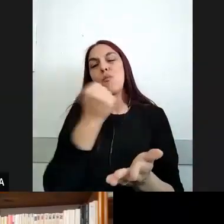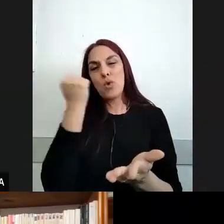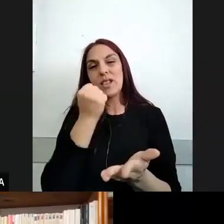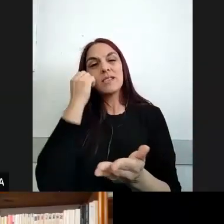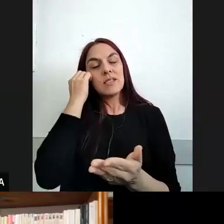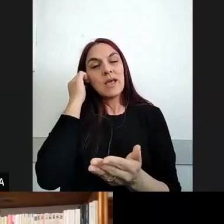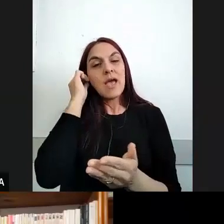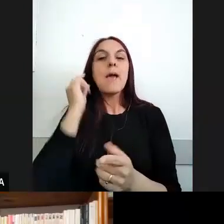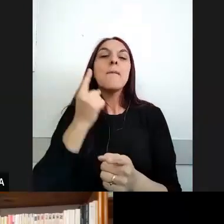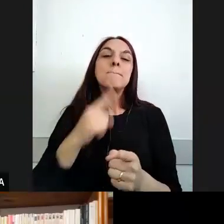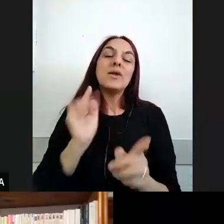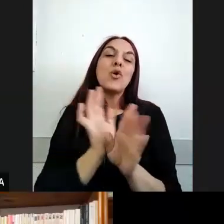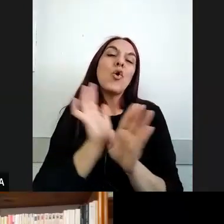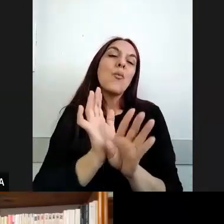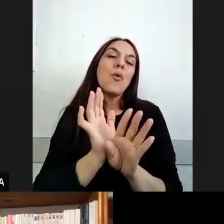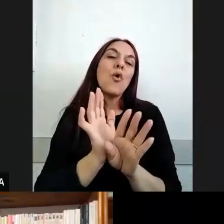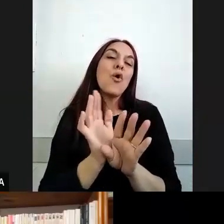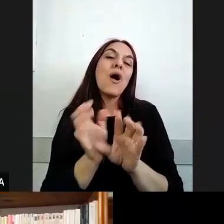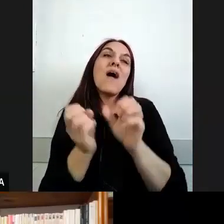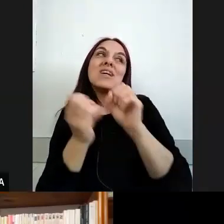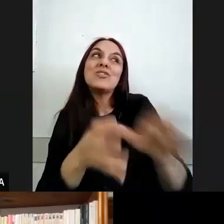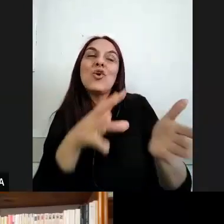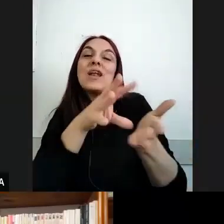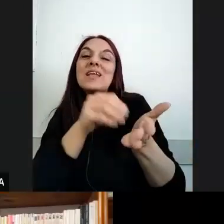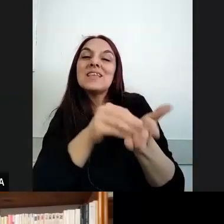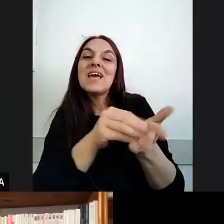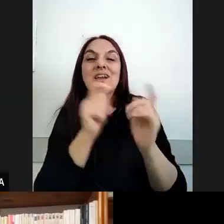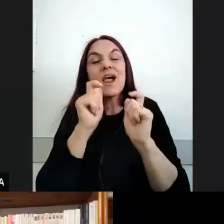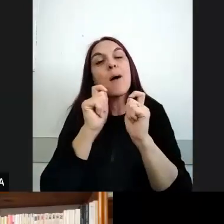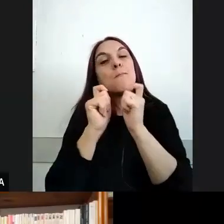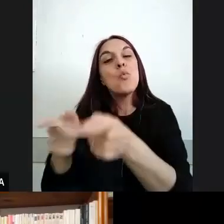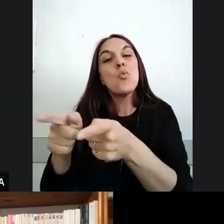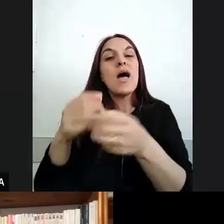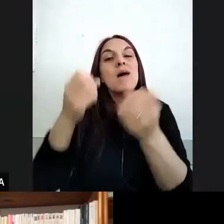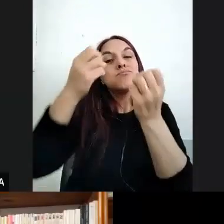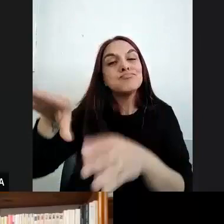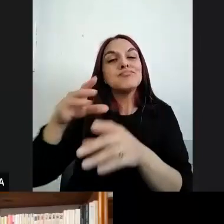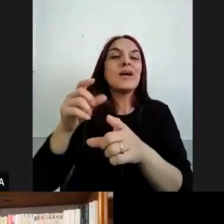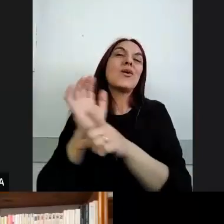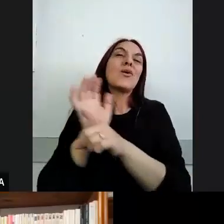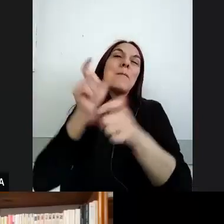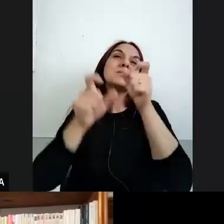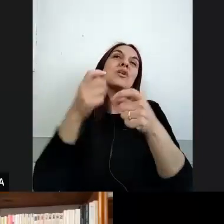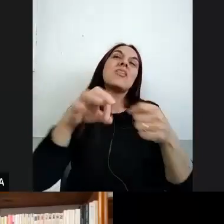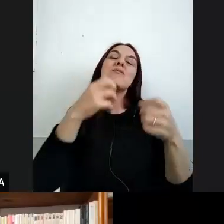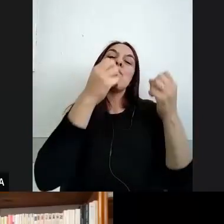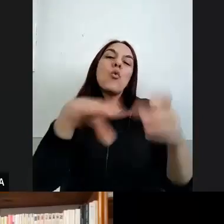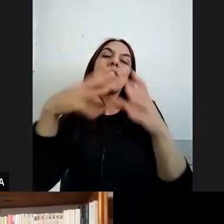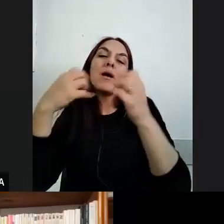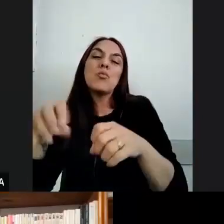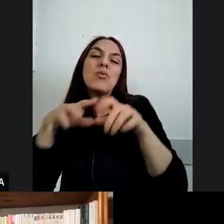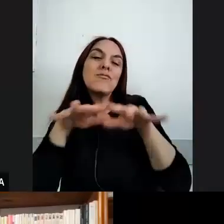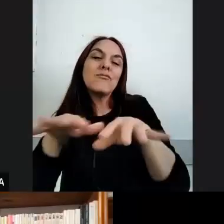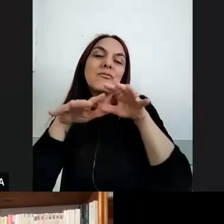despojo territorial lleva a los desplazamientos permanentes y además porque las migraciones y el desplazamiento